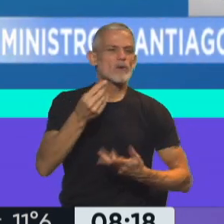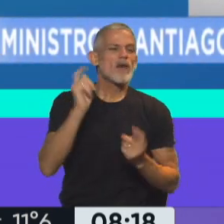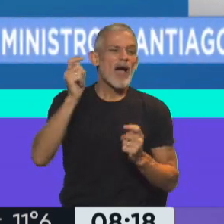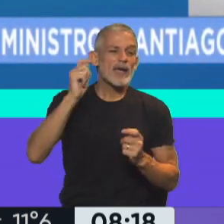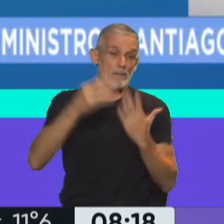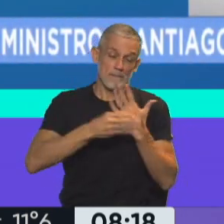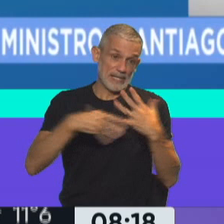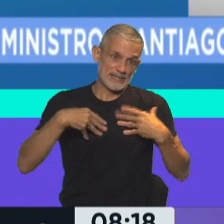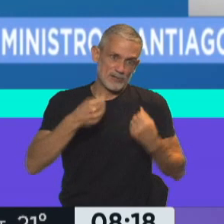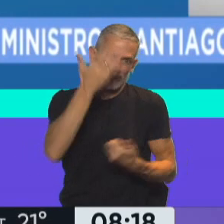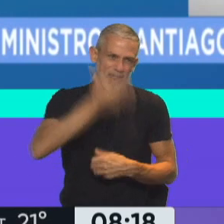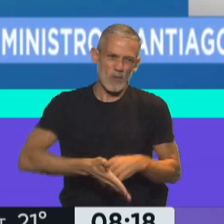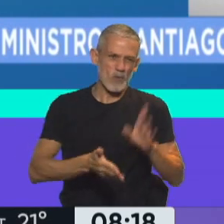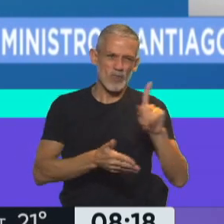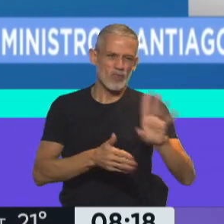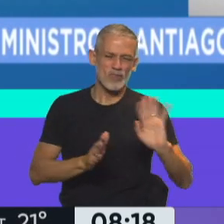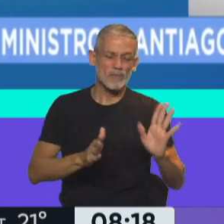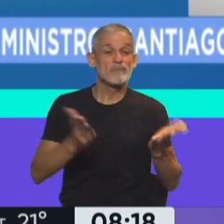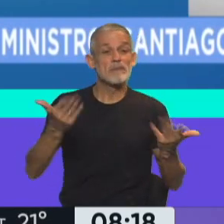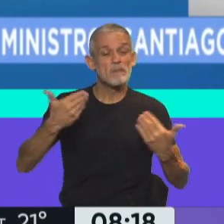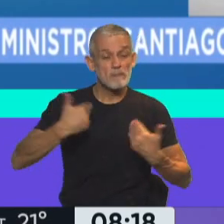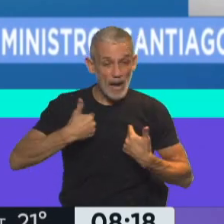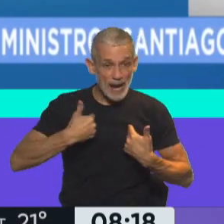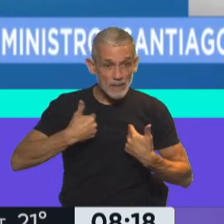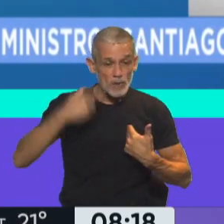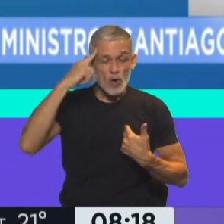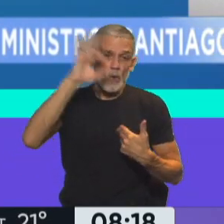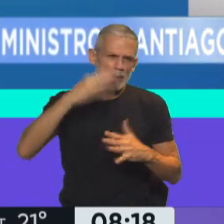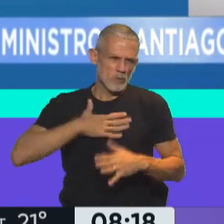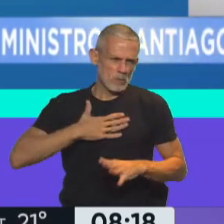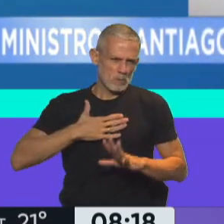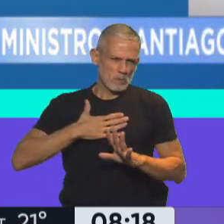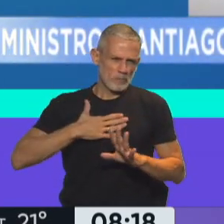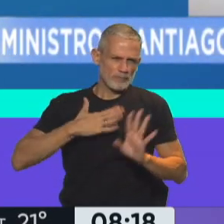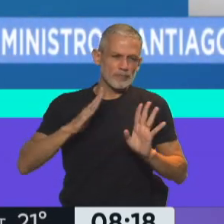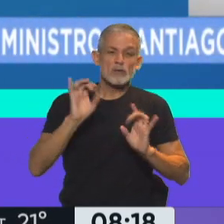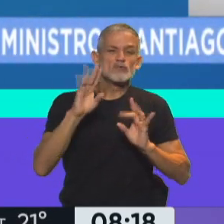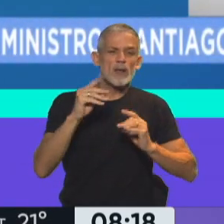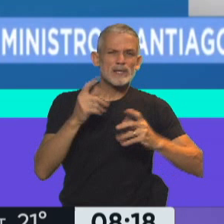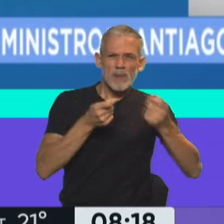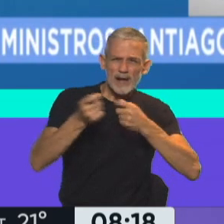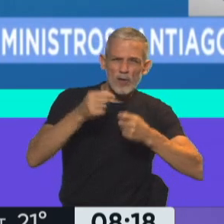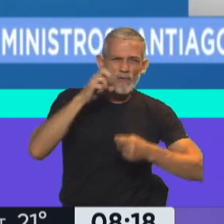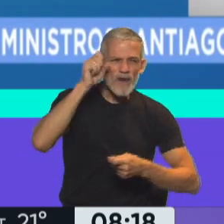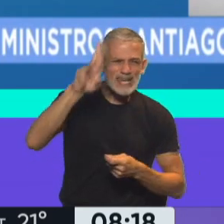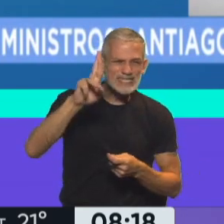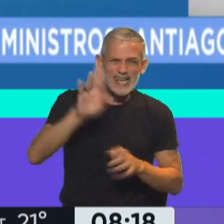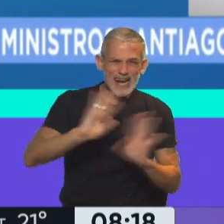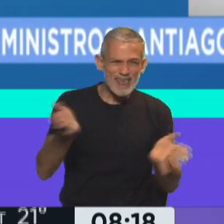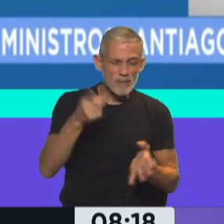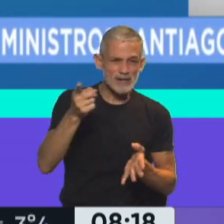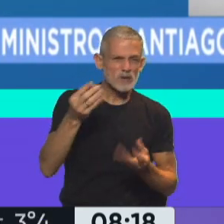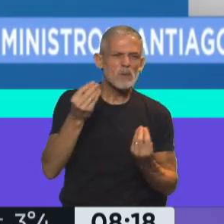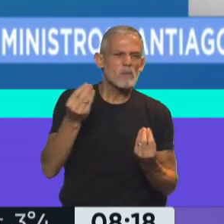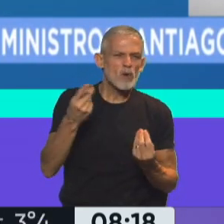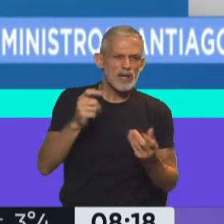que hacer al Ministerio de Salud de la Nación. Para mí, hoy, porque uno, sería solamente para negociar con ese laboratorio. Entonces la pregunta